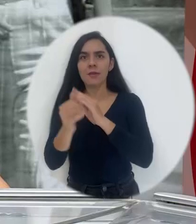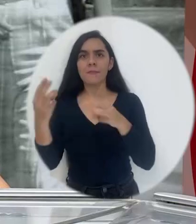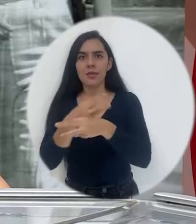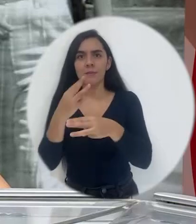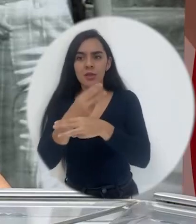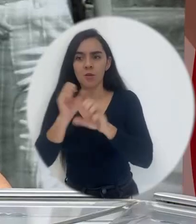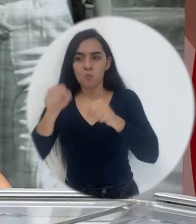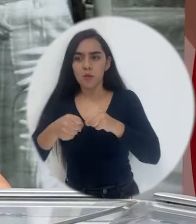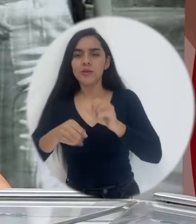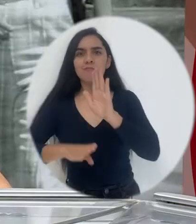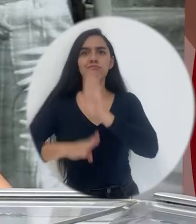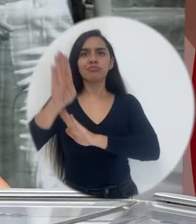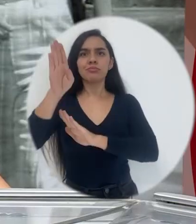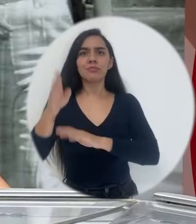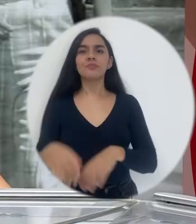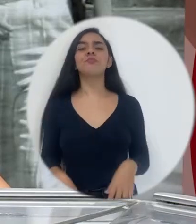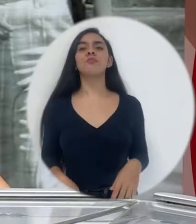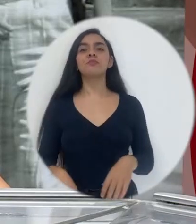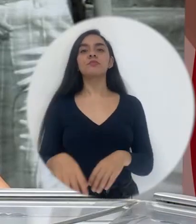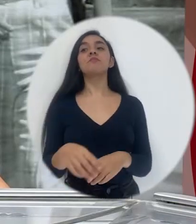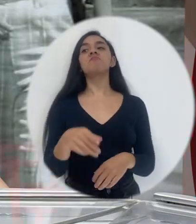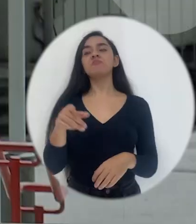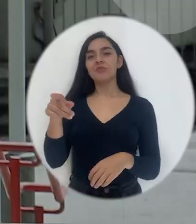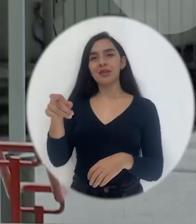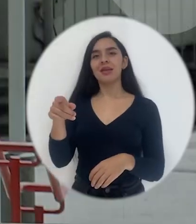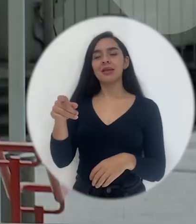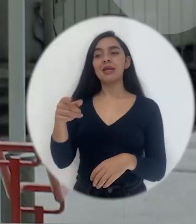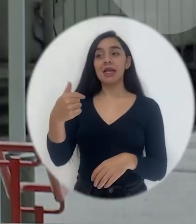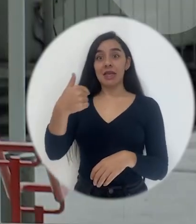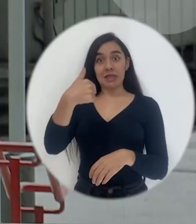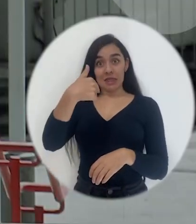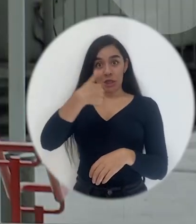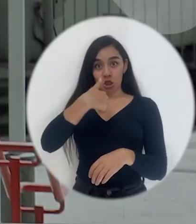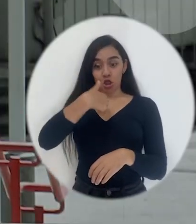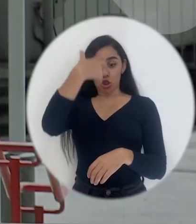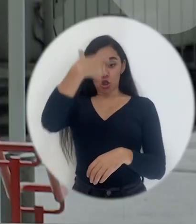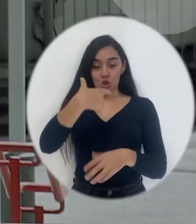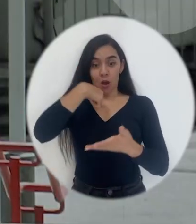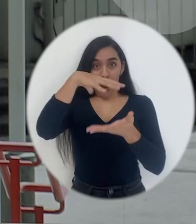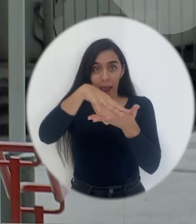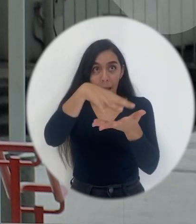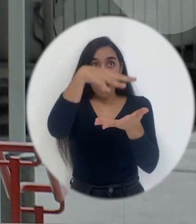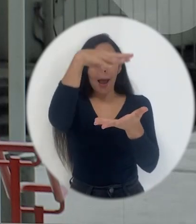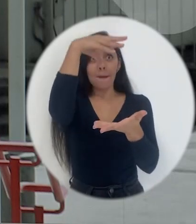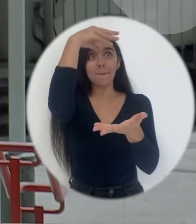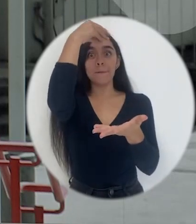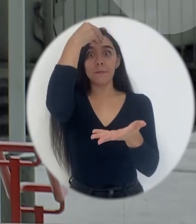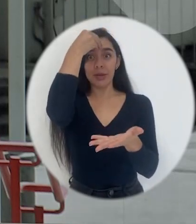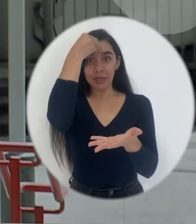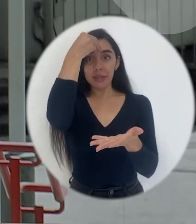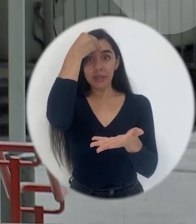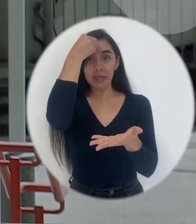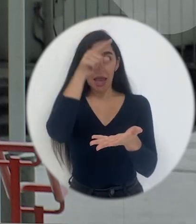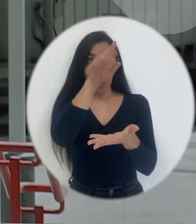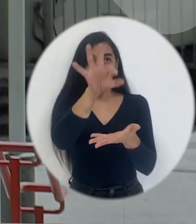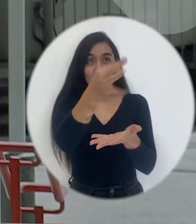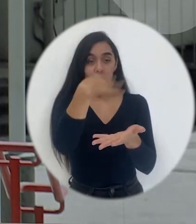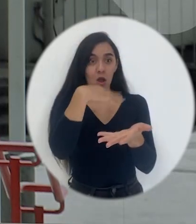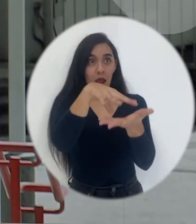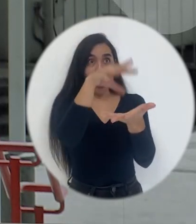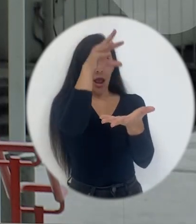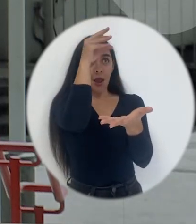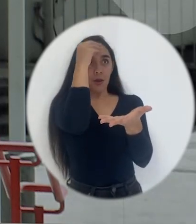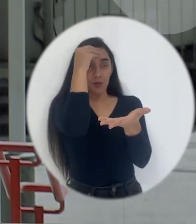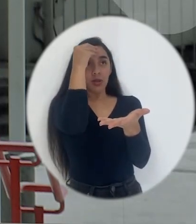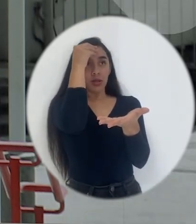matemáticas? Si yo enseñé, si yo aprendí de esta manera y me funcionó, yo quiero seguir enseñando de esta